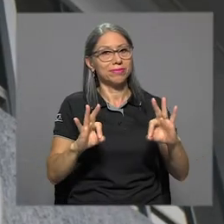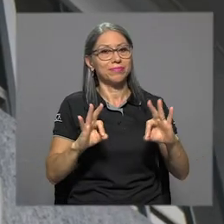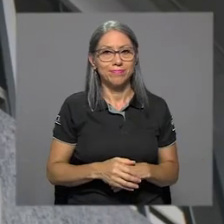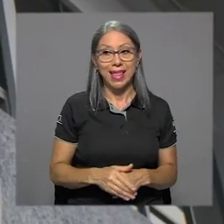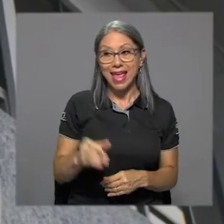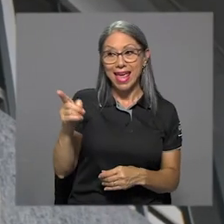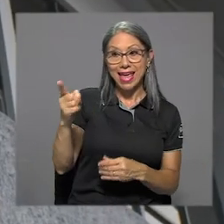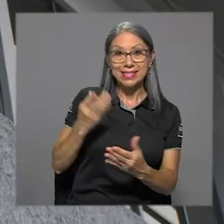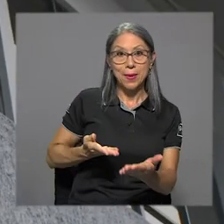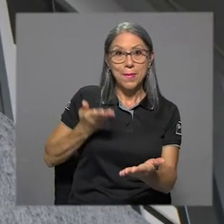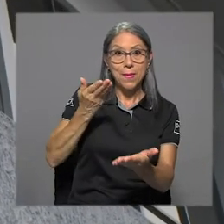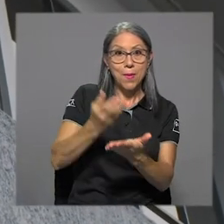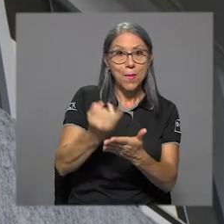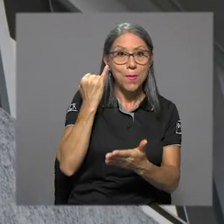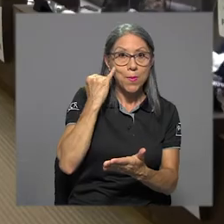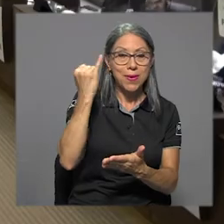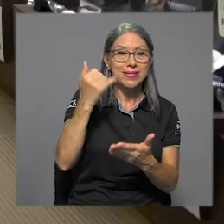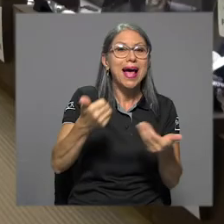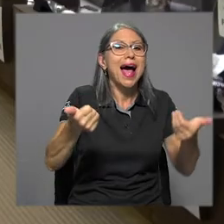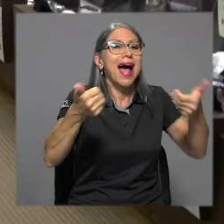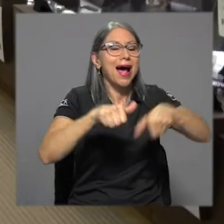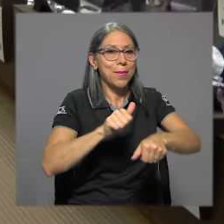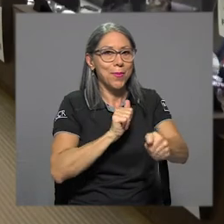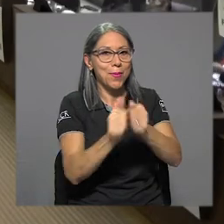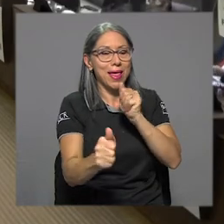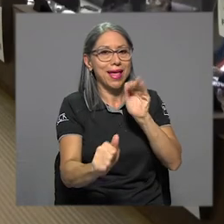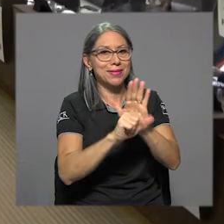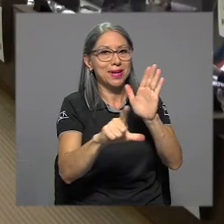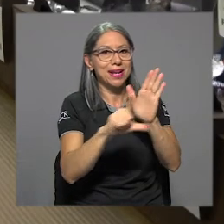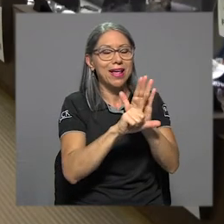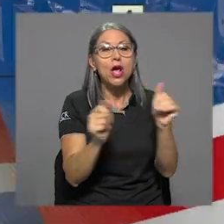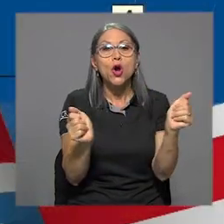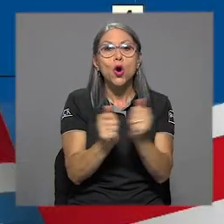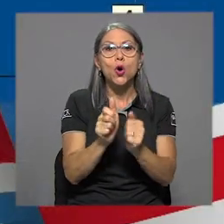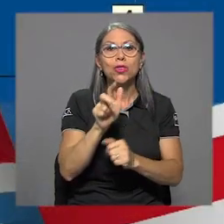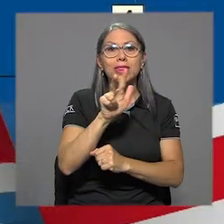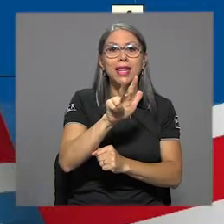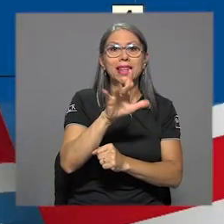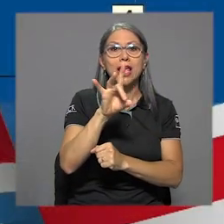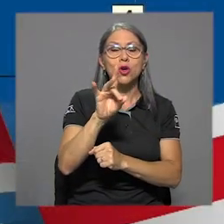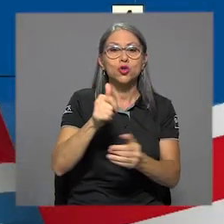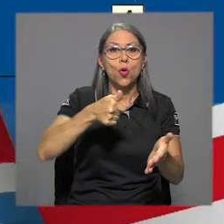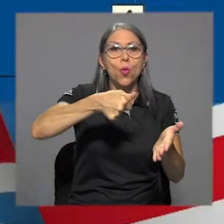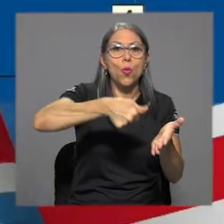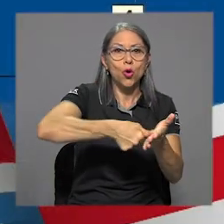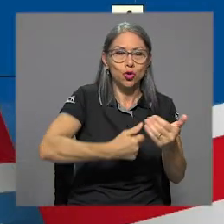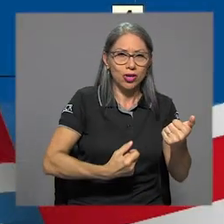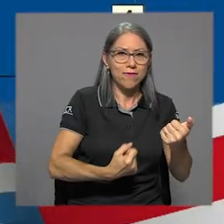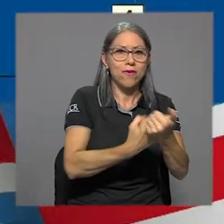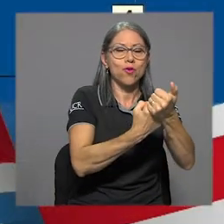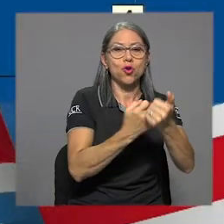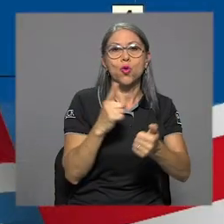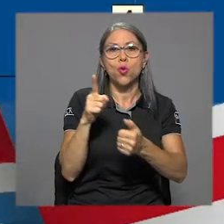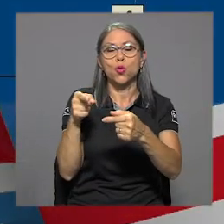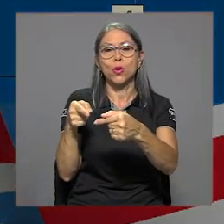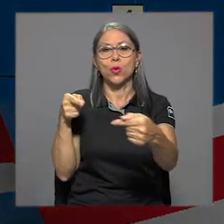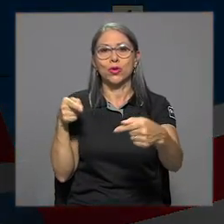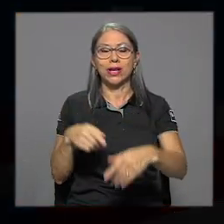La iniciativa fue aprobada por la Asamblea Legislativa con 38 votos a favor y uno en contra.